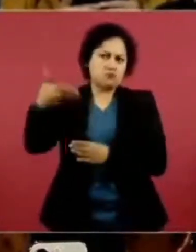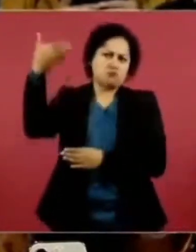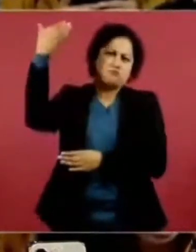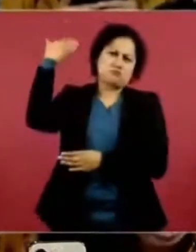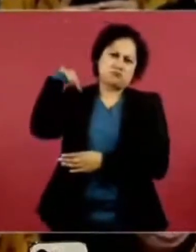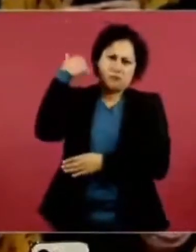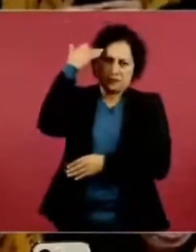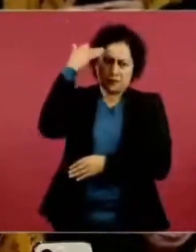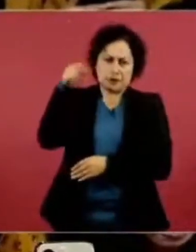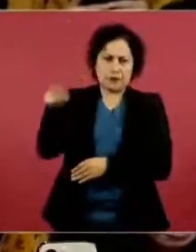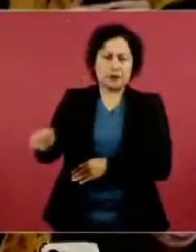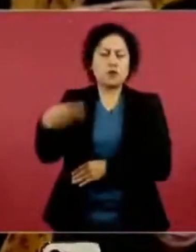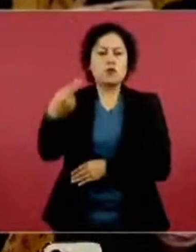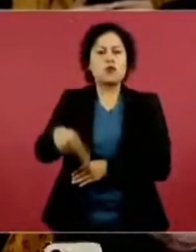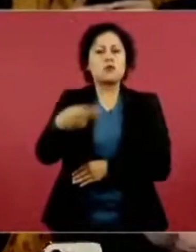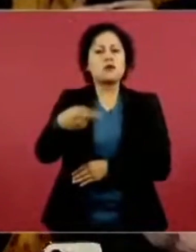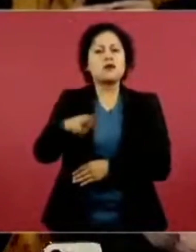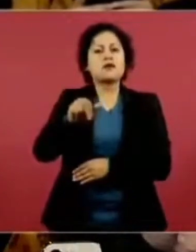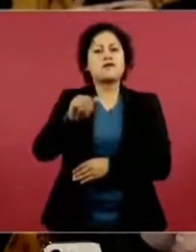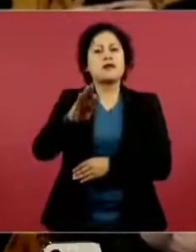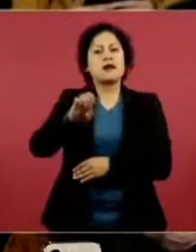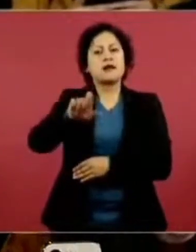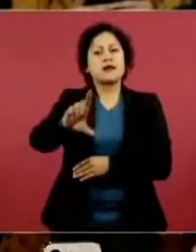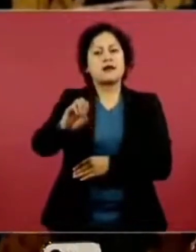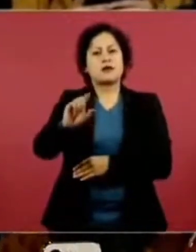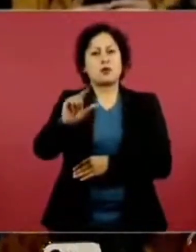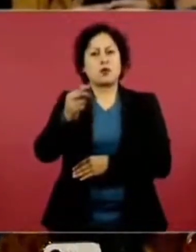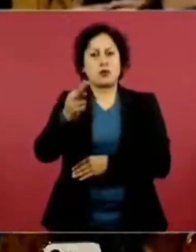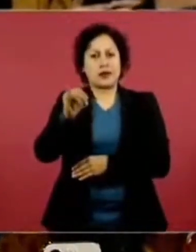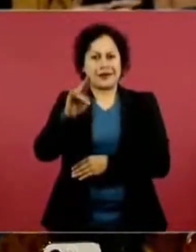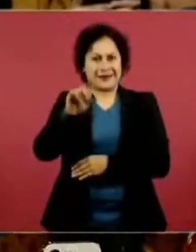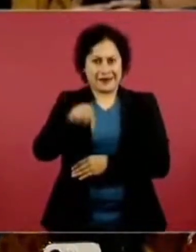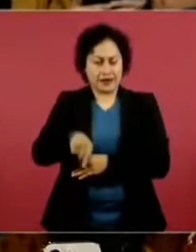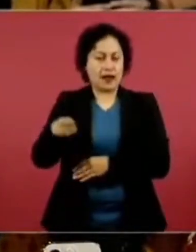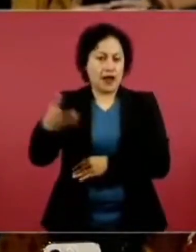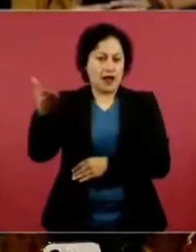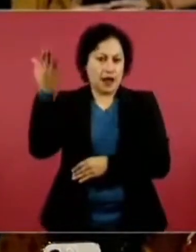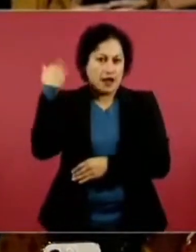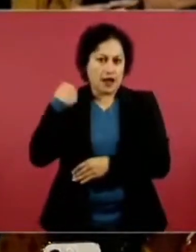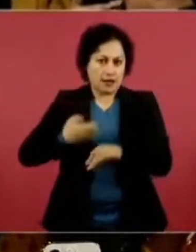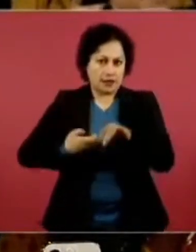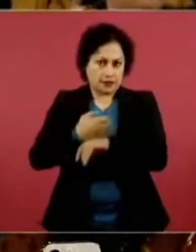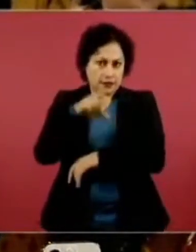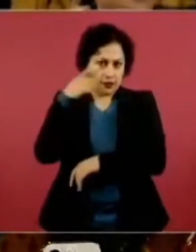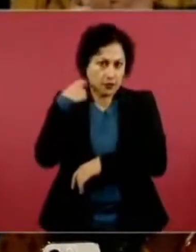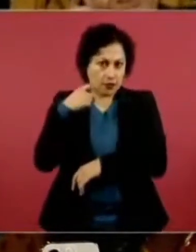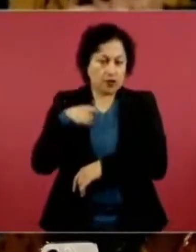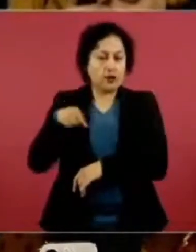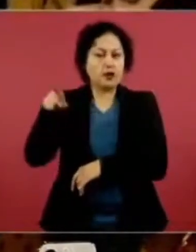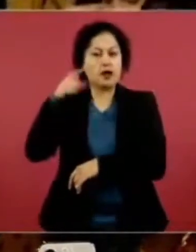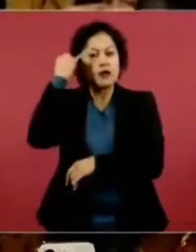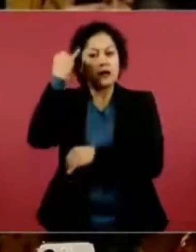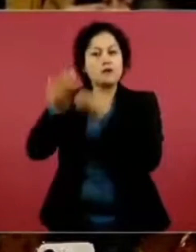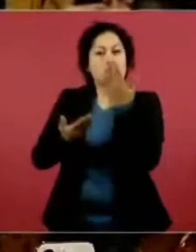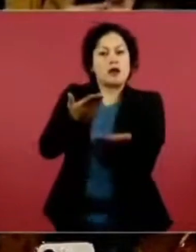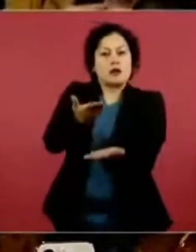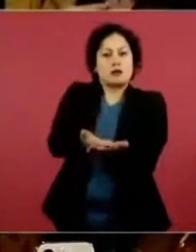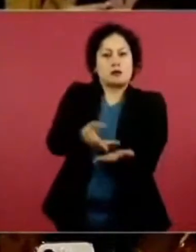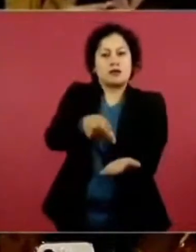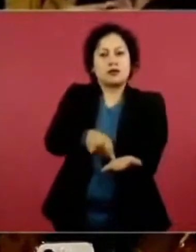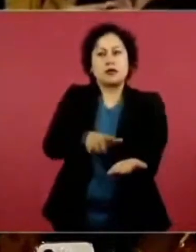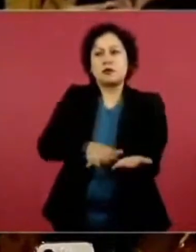Rafael Holguín Ramírez, quien fue tesorero municipal del gobierno de Querétaro, presentó a los juzgados civiles de Querétaro una demanda contra casi 700